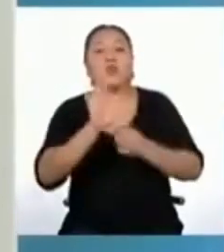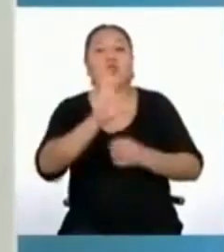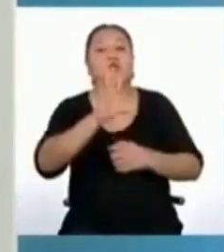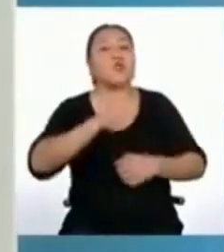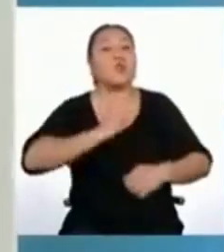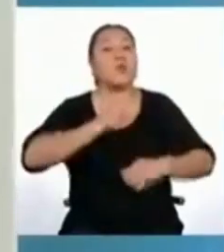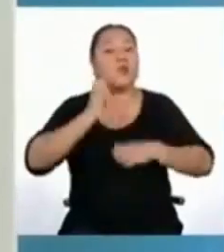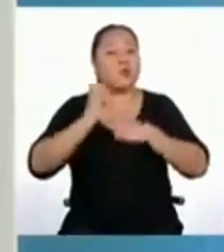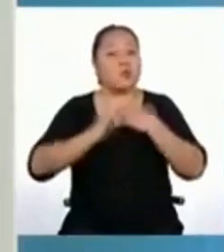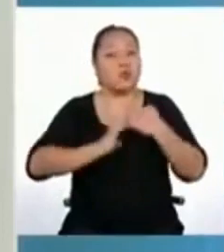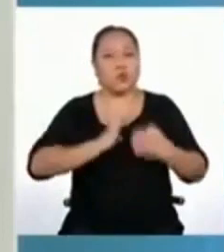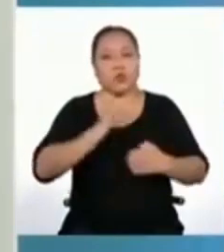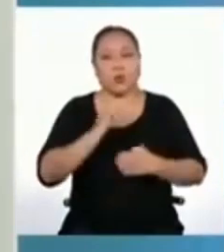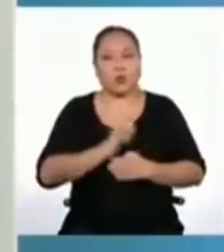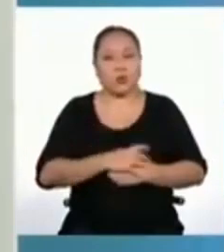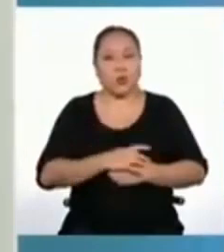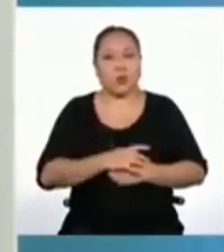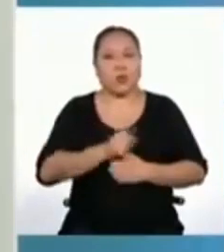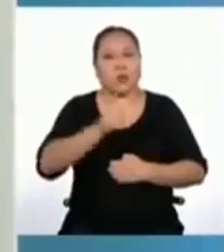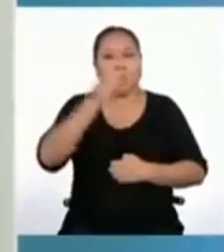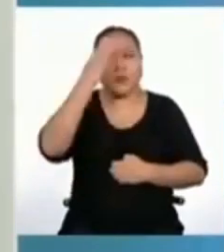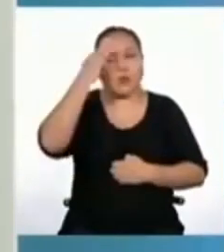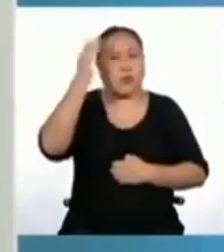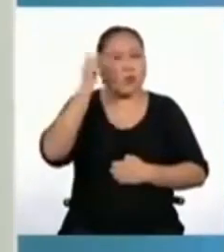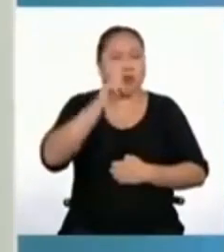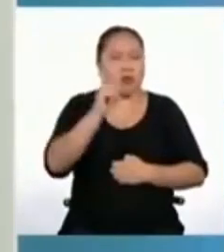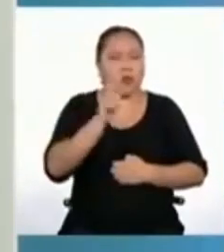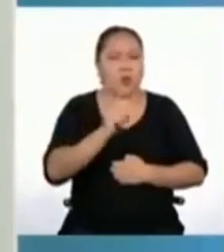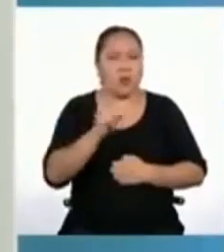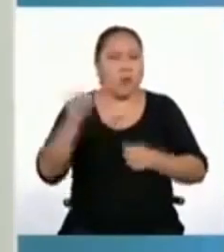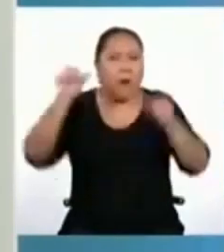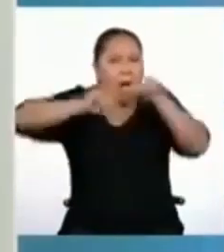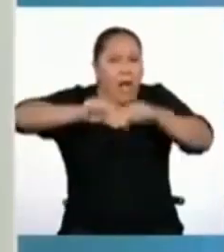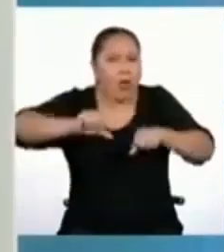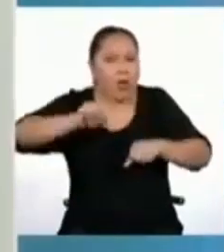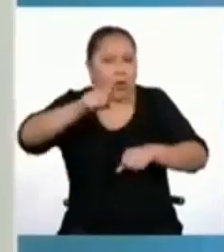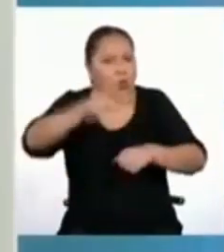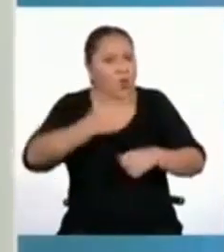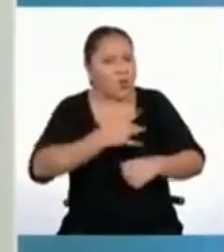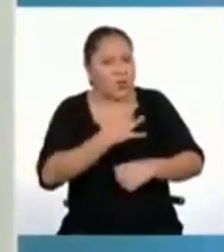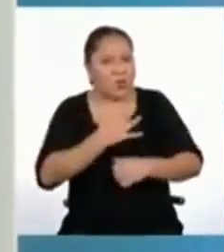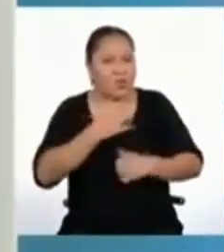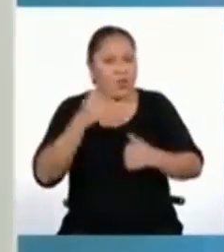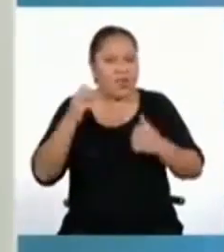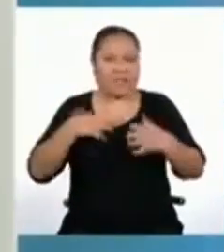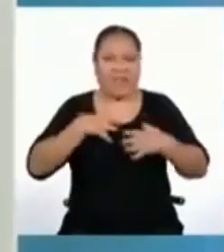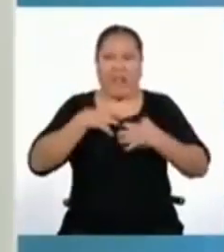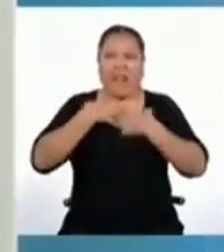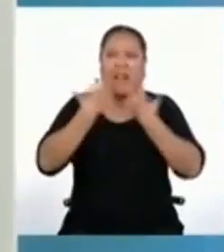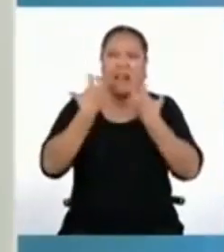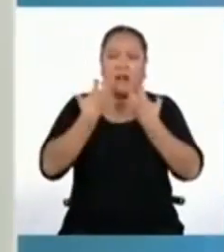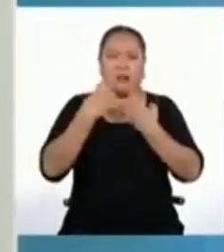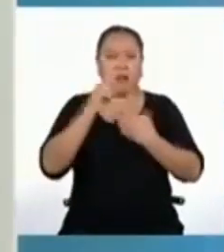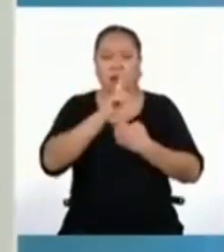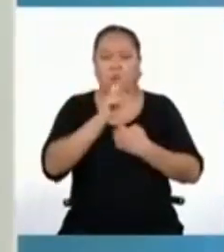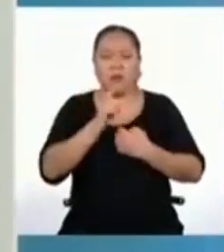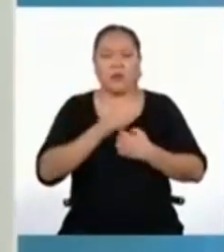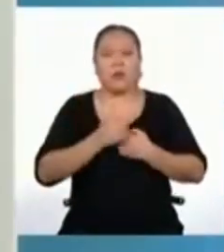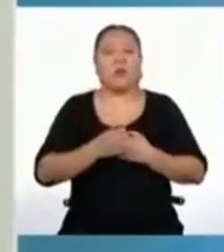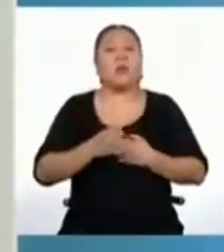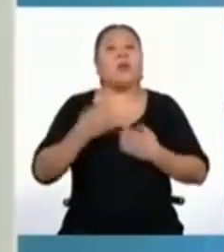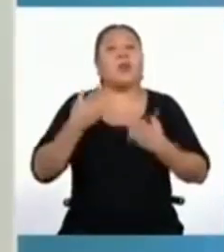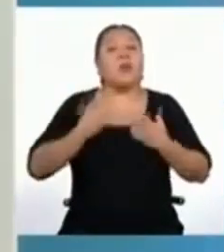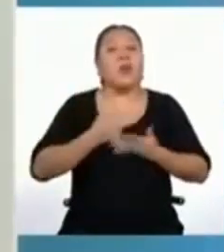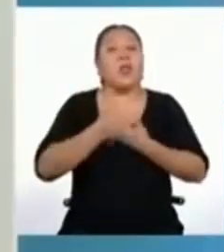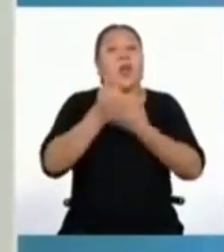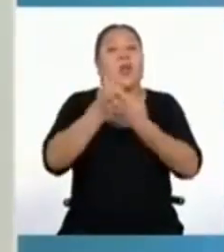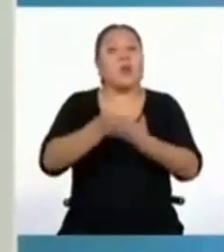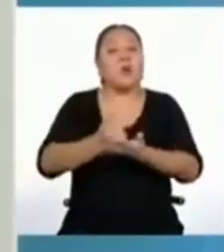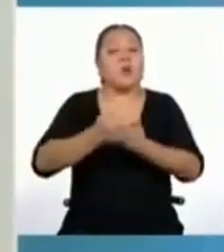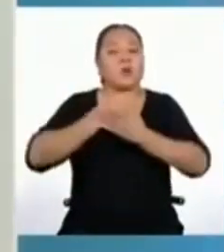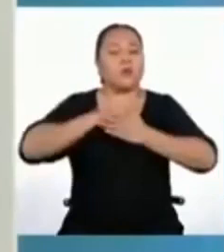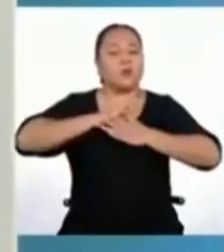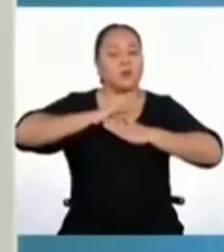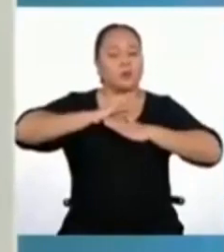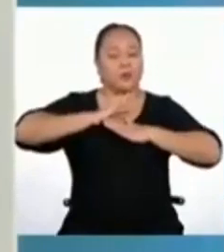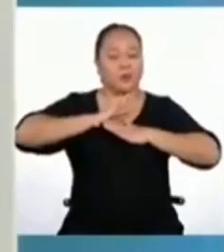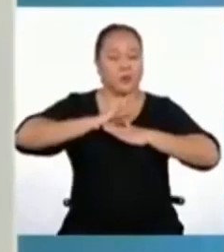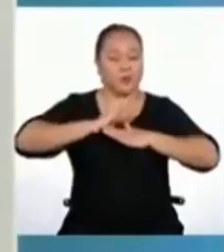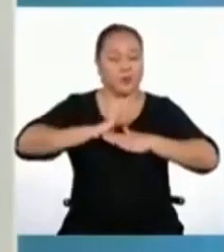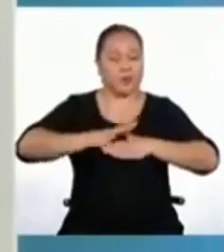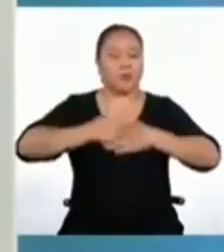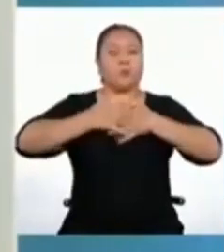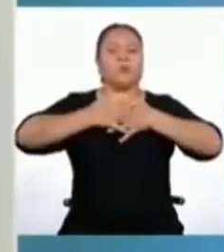A saber que no es malo que te sientas así. Y, mediante la respiración y la reflexión,